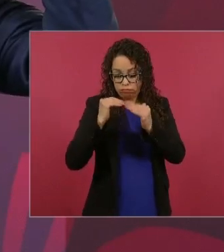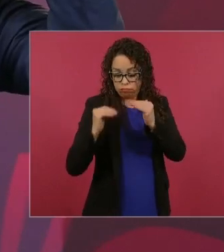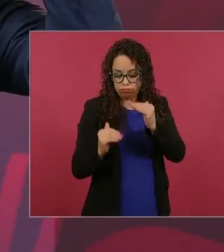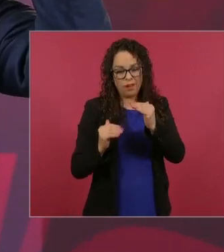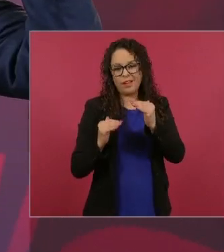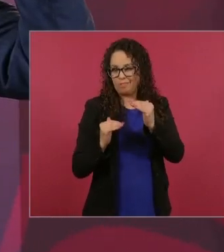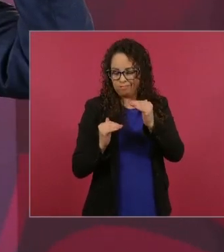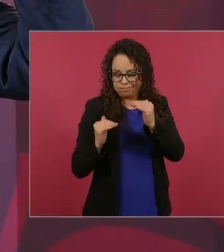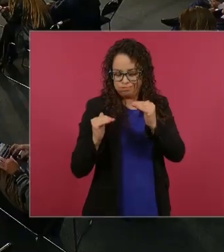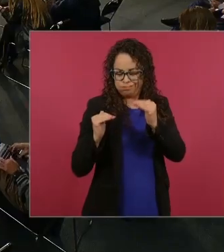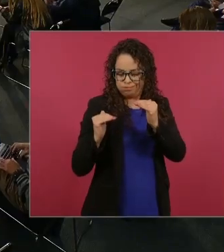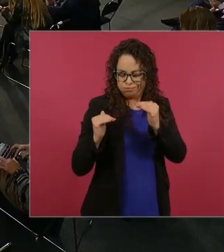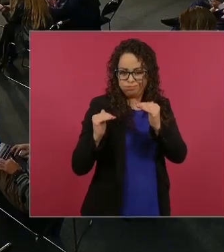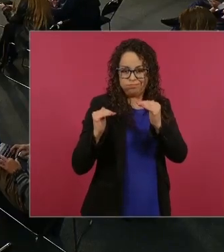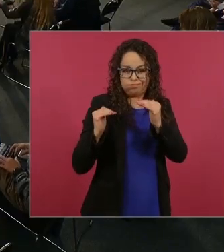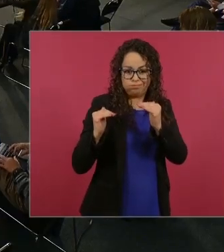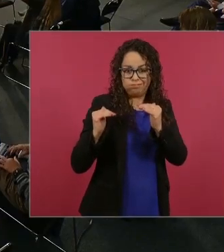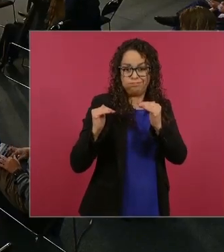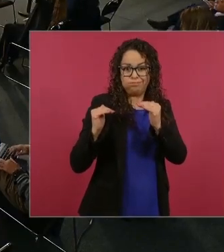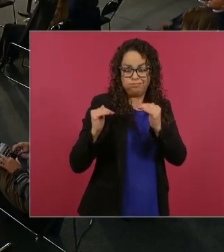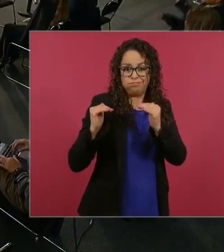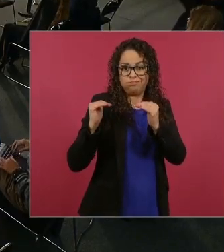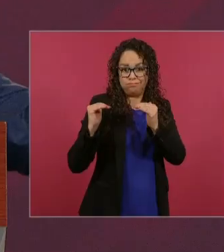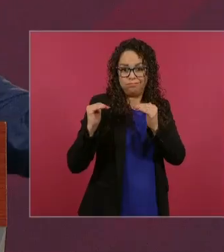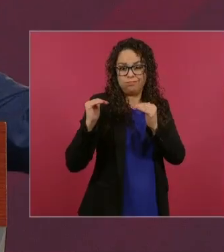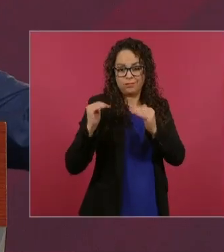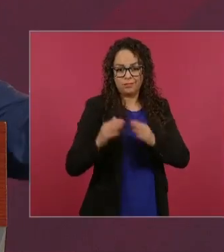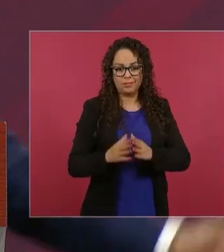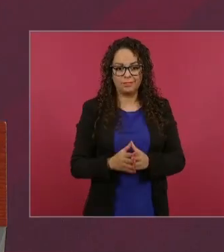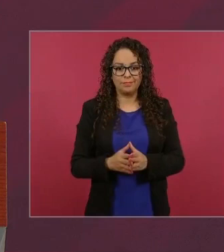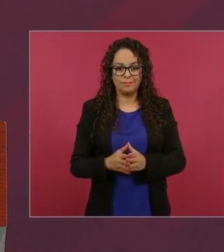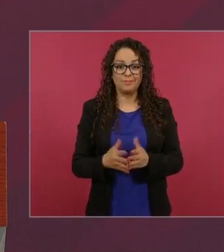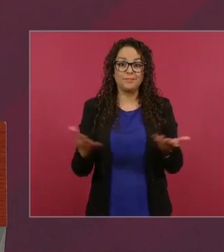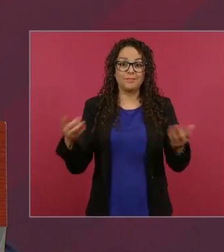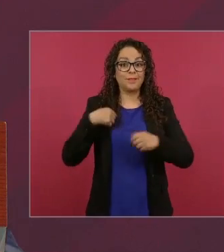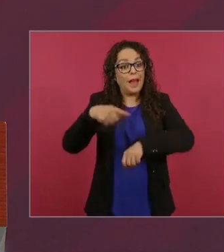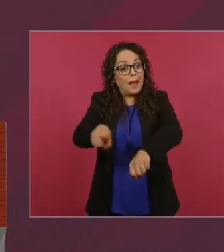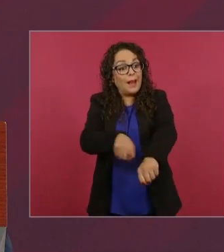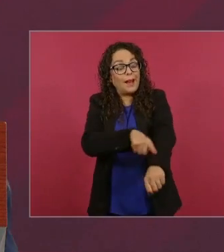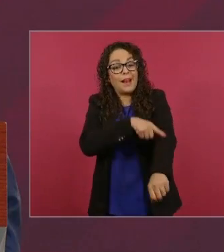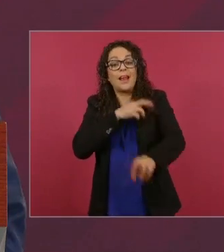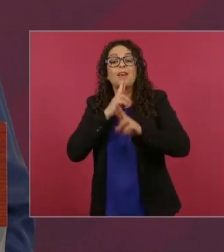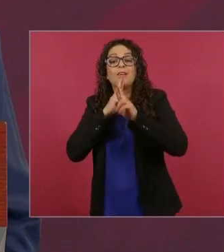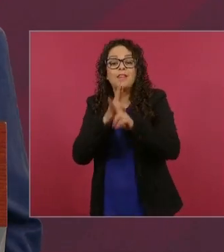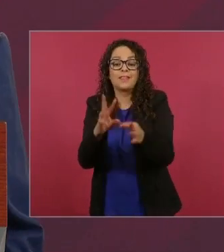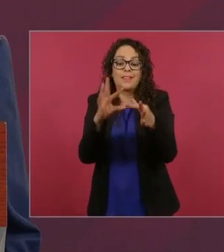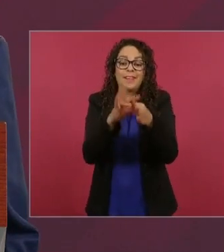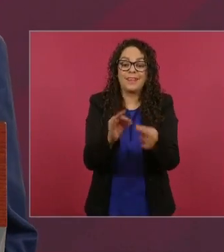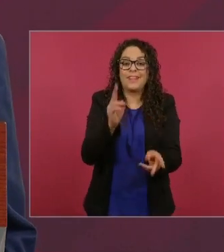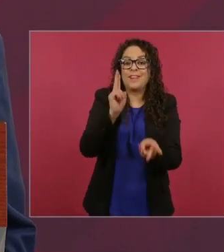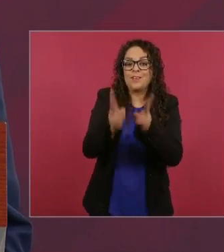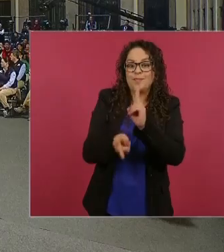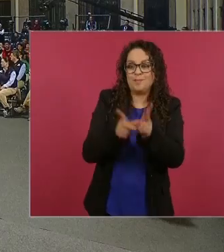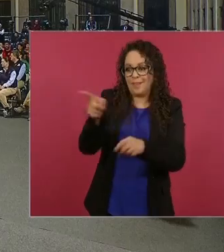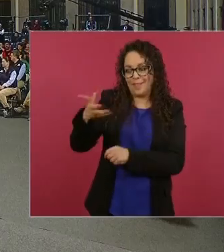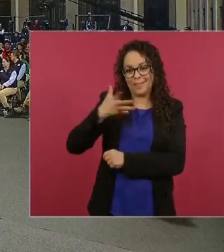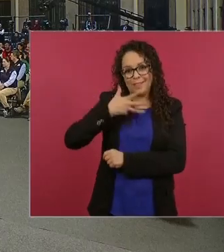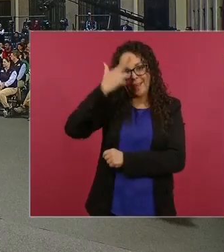nos extendimos que bien decías que no era si me da oportunidad en las próximas semanas le hago más preguntas